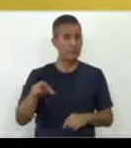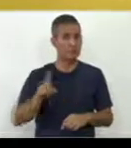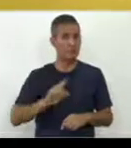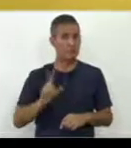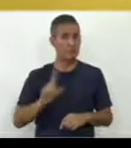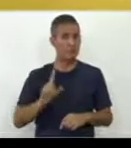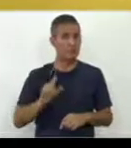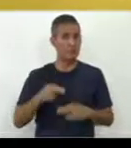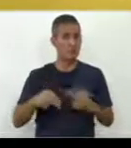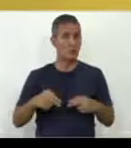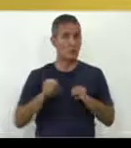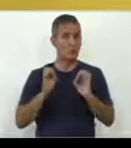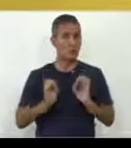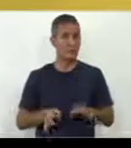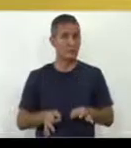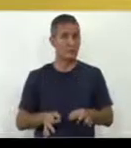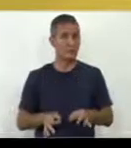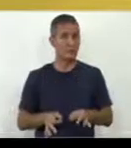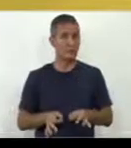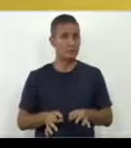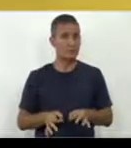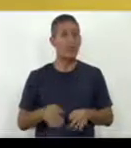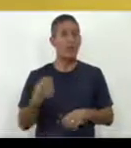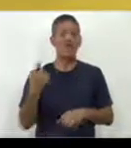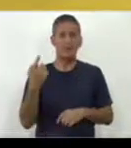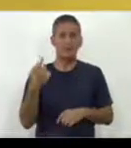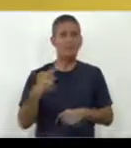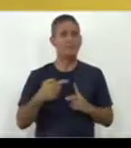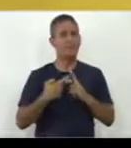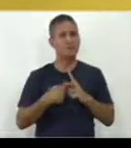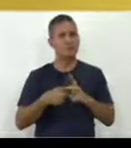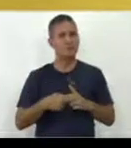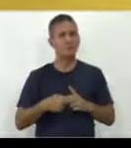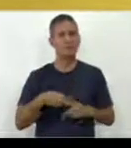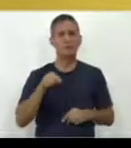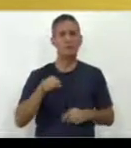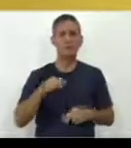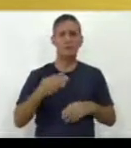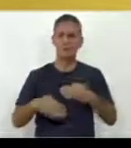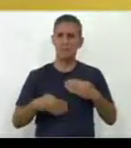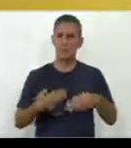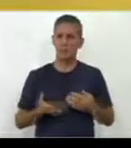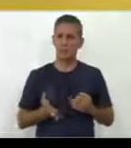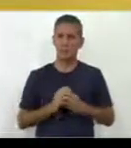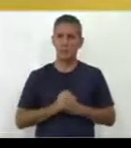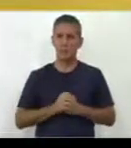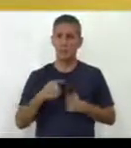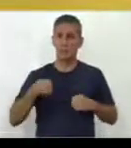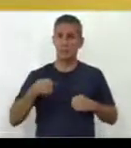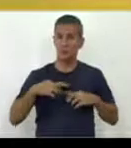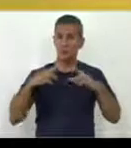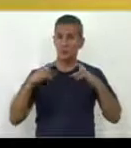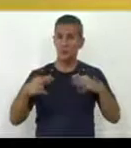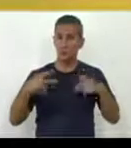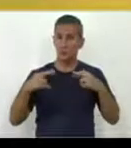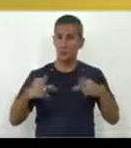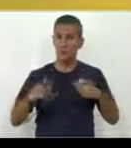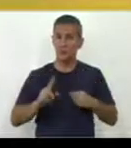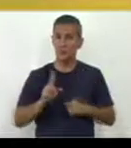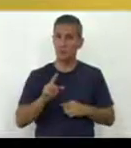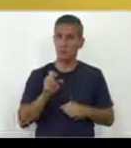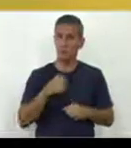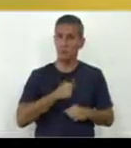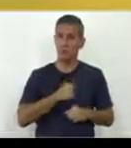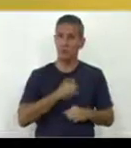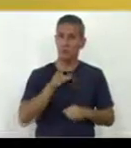solución se le va a dar a esta situación. Bueno, nosotros, yo repito, no queremos satanizar los